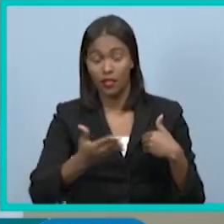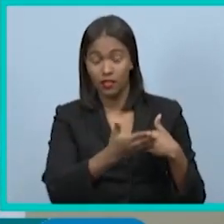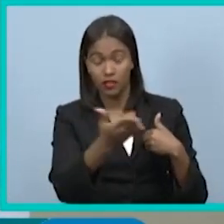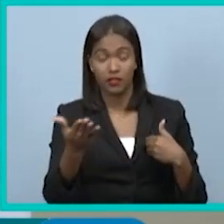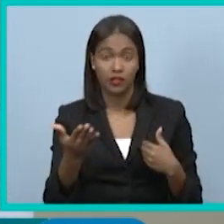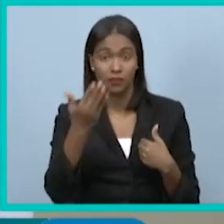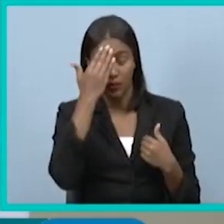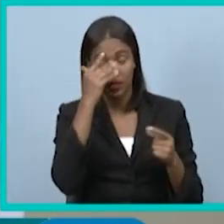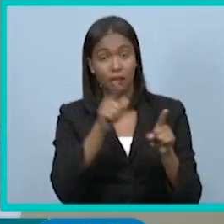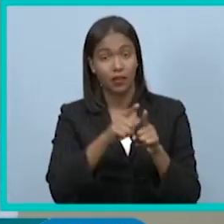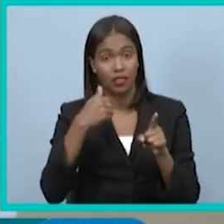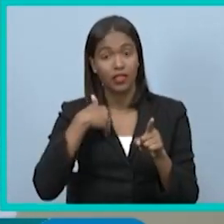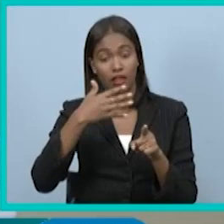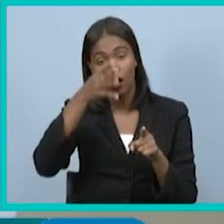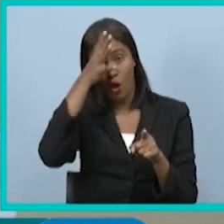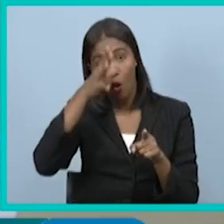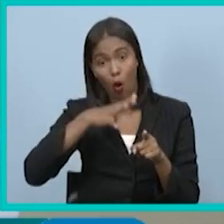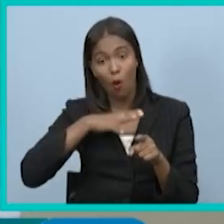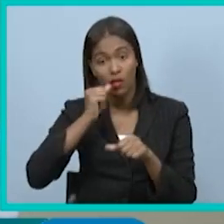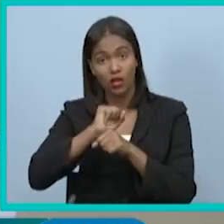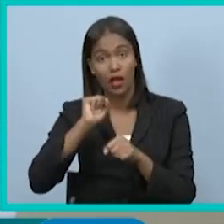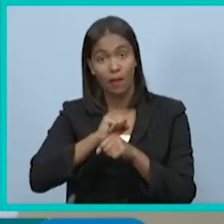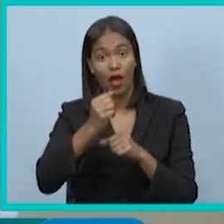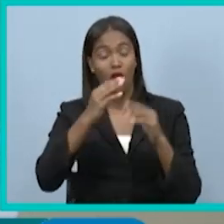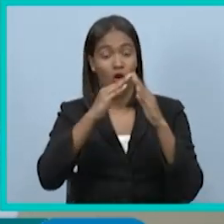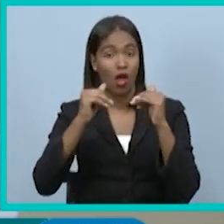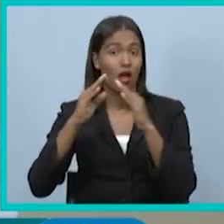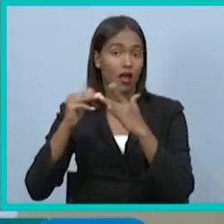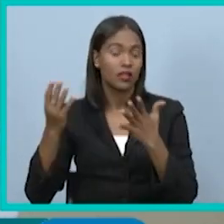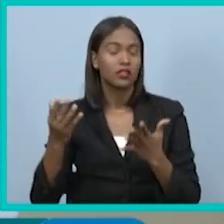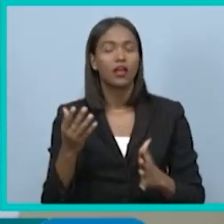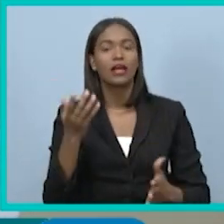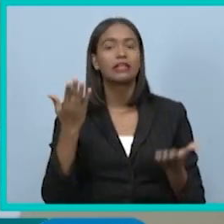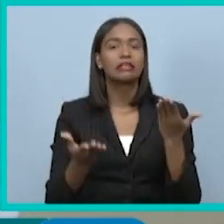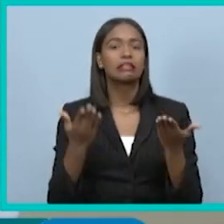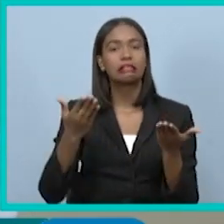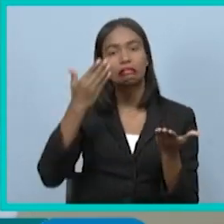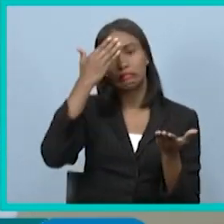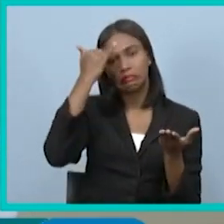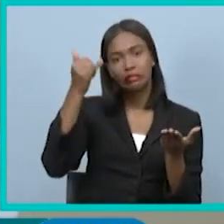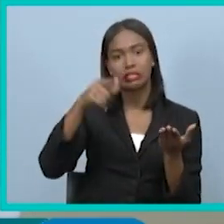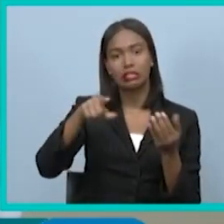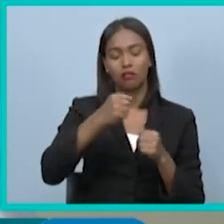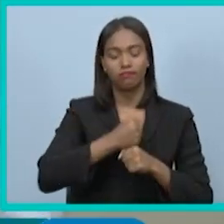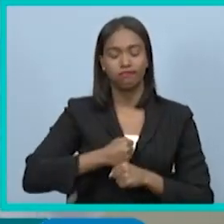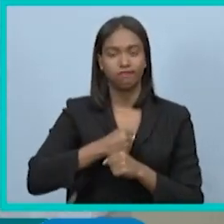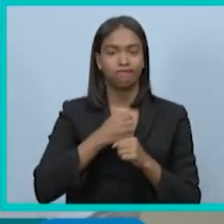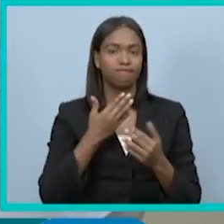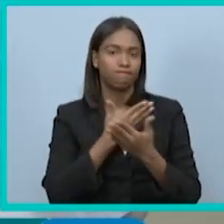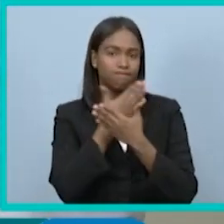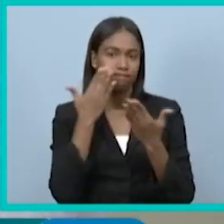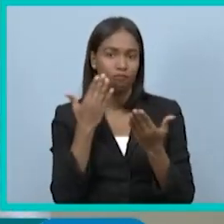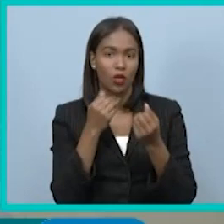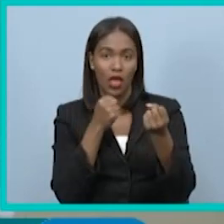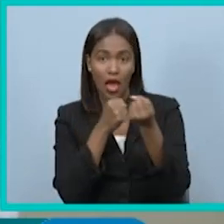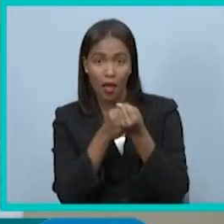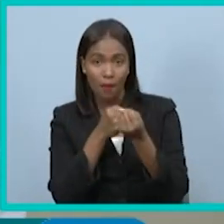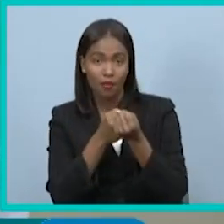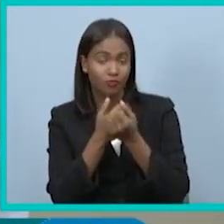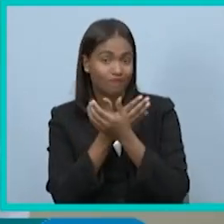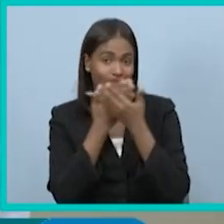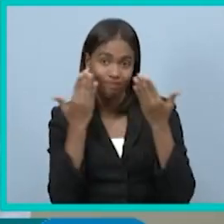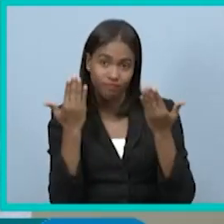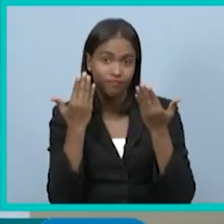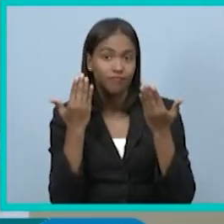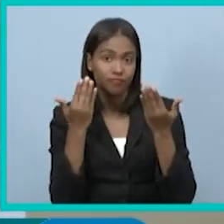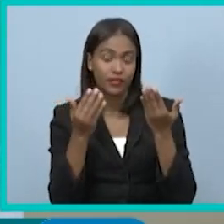varones de servicio doméstico, pudieran tener cierta seguridad y cierta garantía en